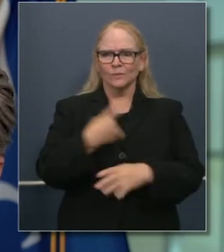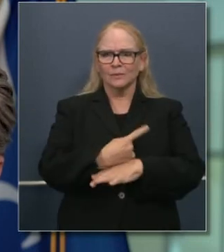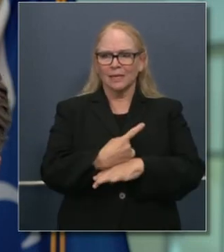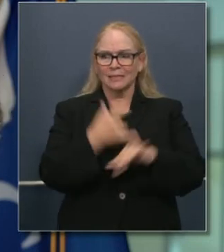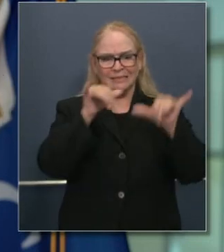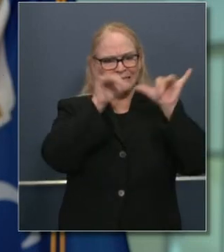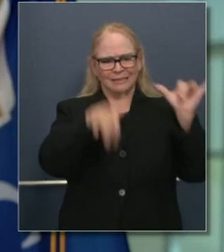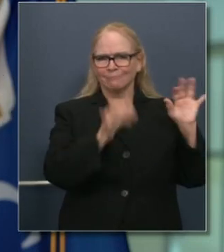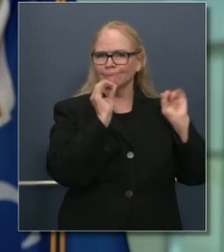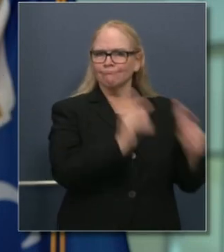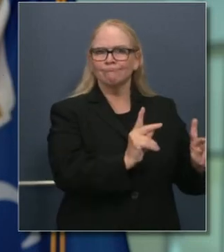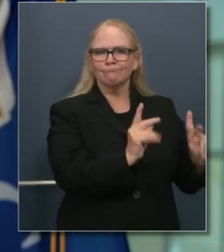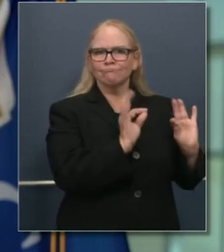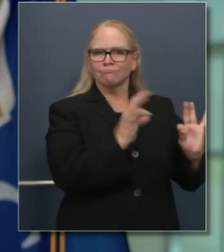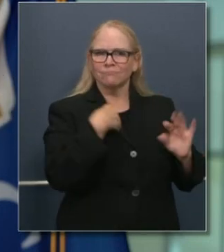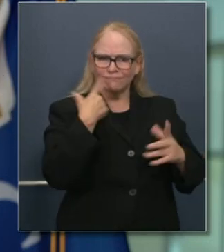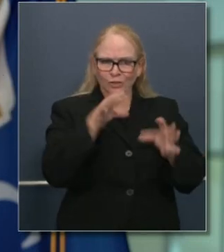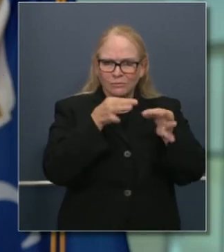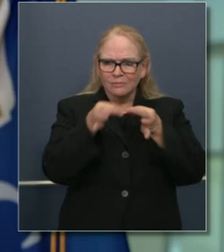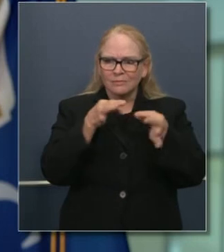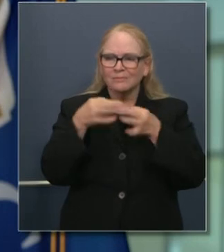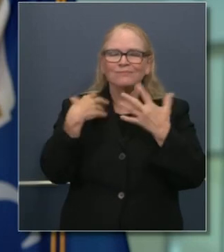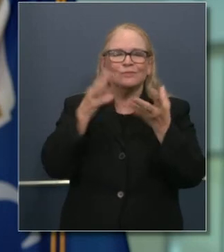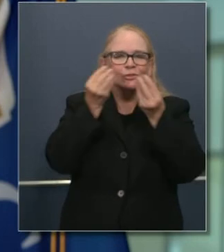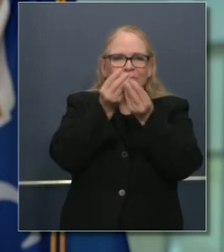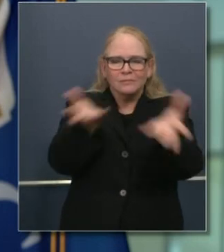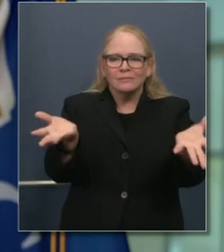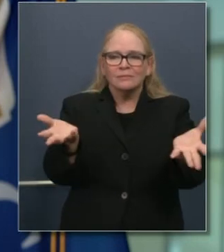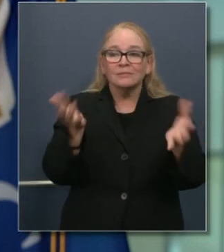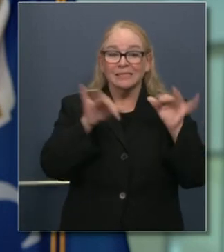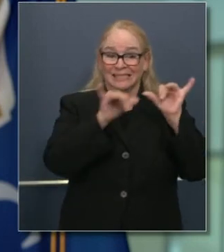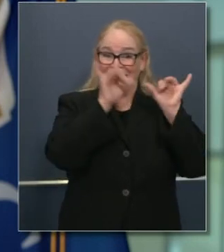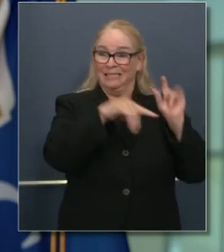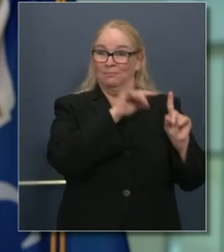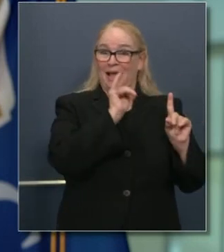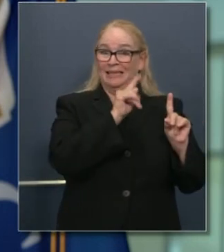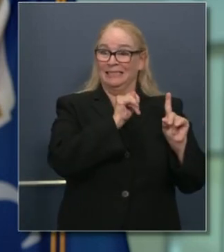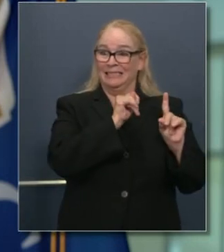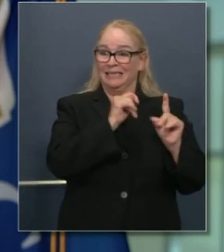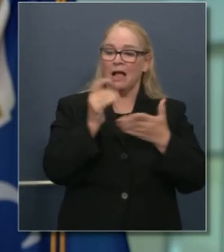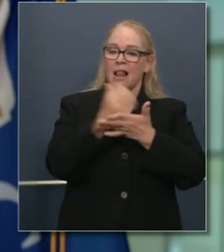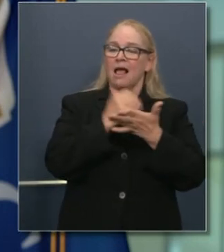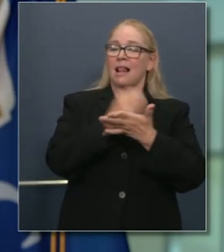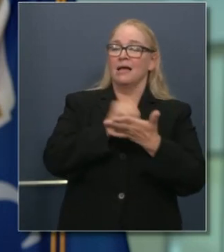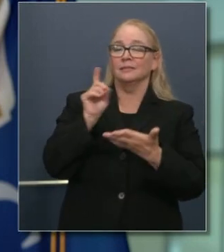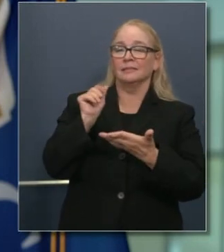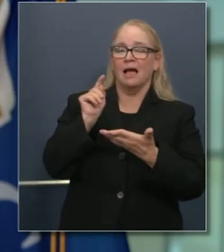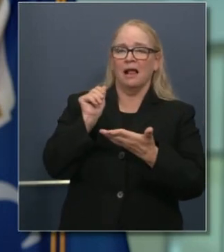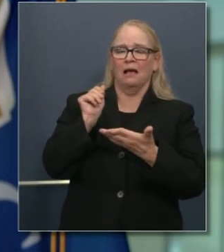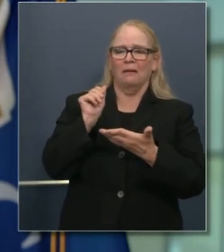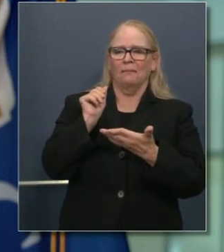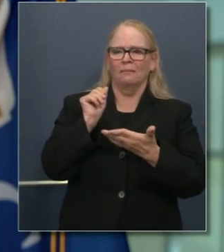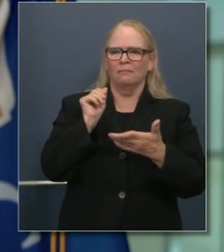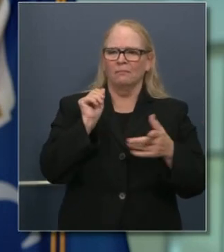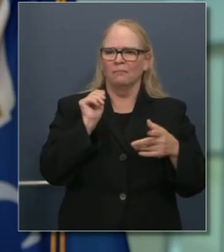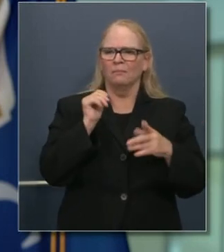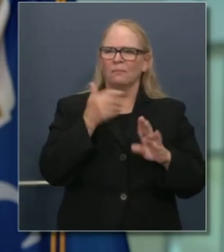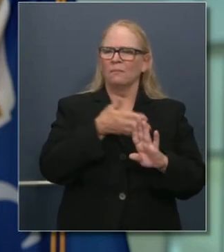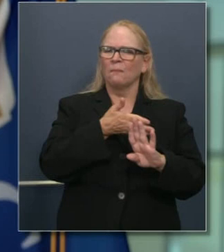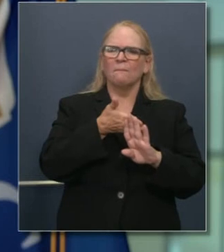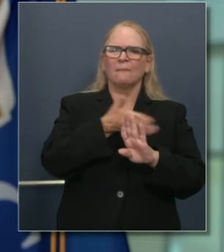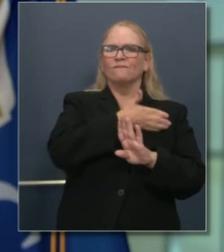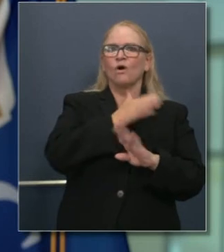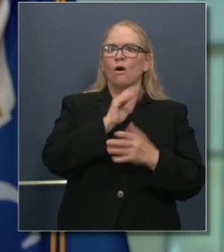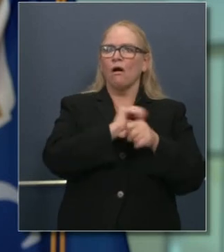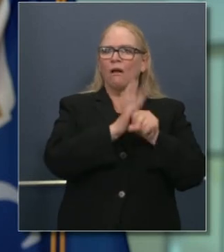plazo mediano con el sistema de computadoras. Y eso significa crear una capacidad de computación que sea una